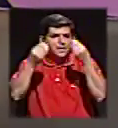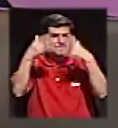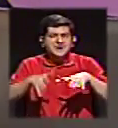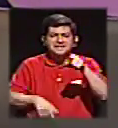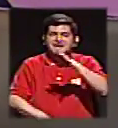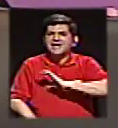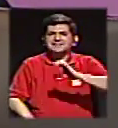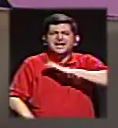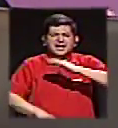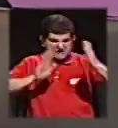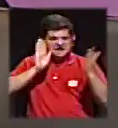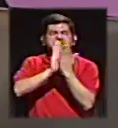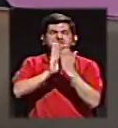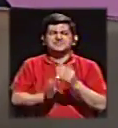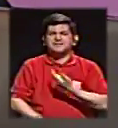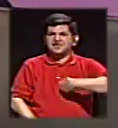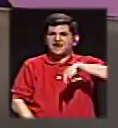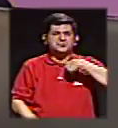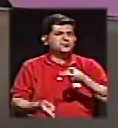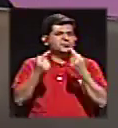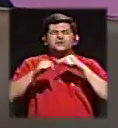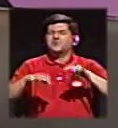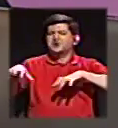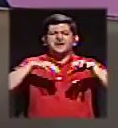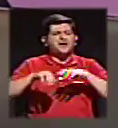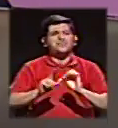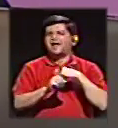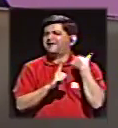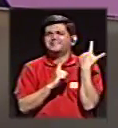plante, es que no venimos a Té de Canastilla.